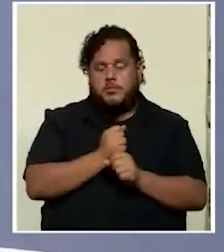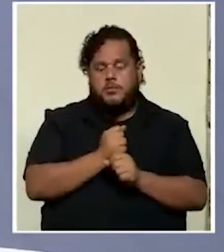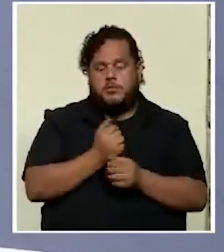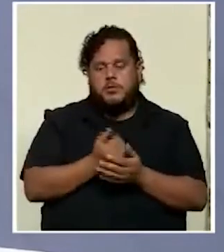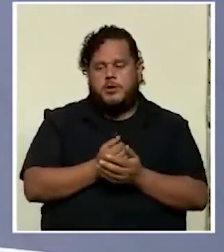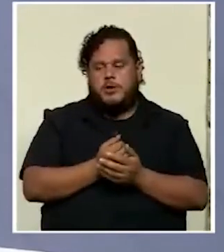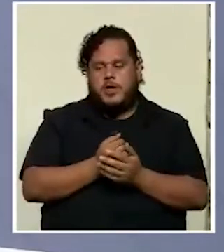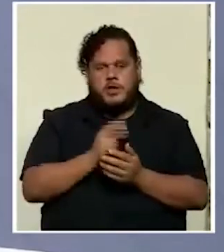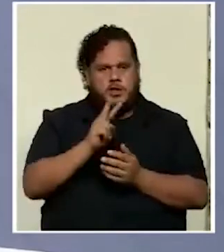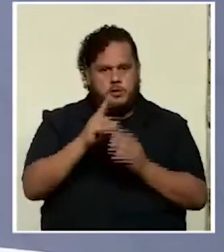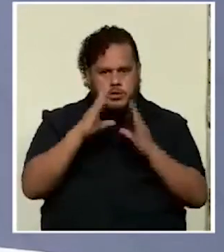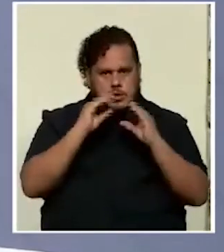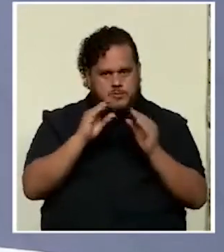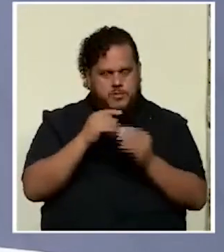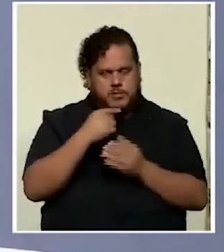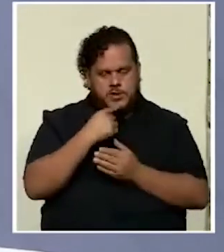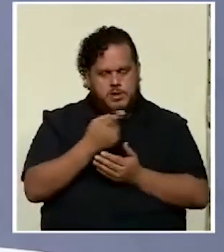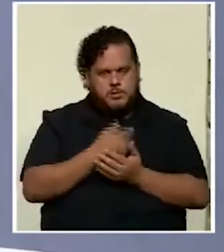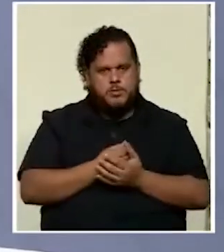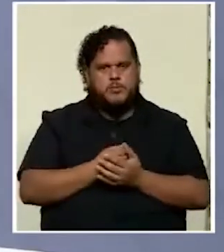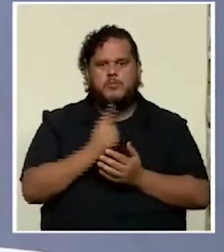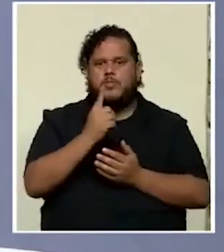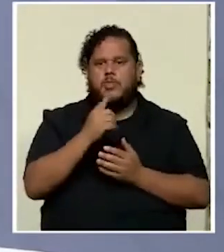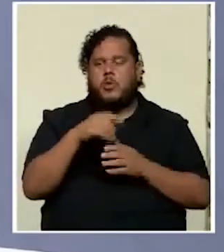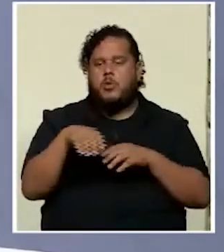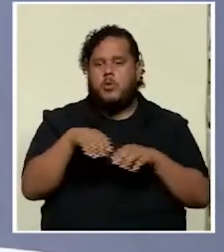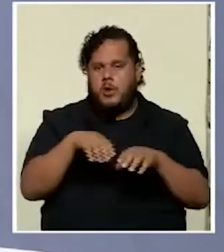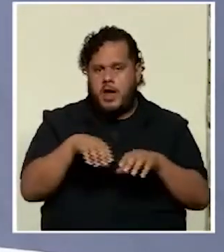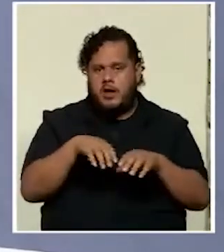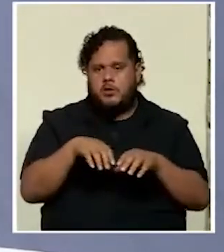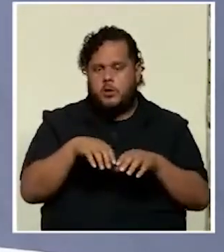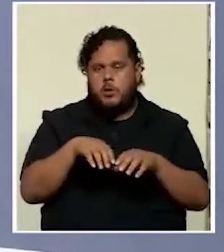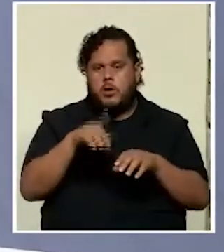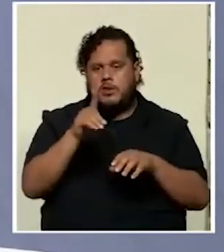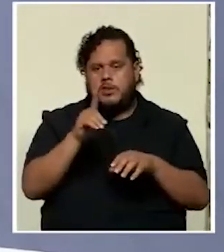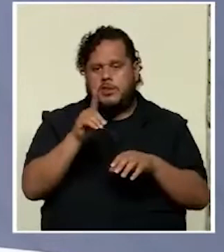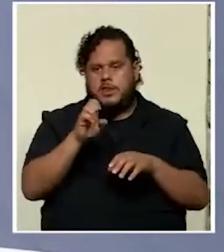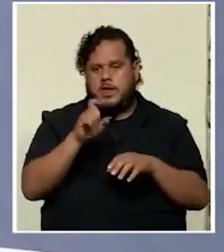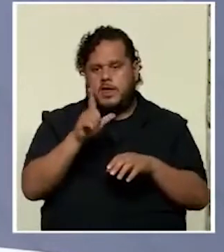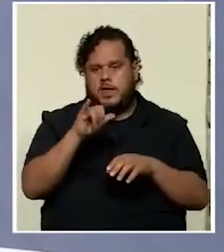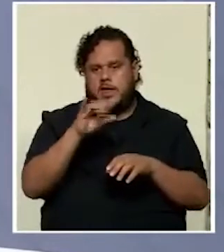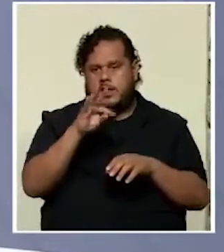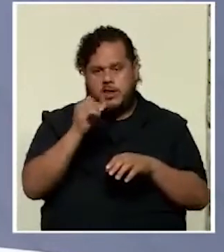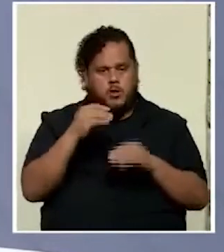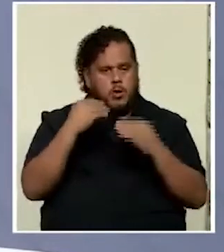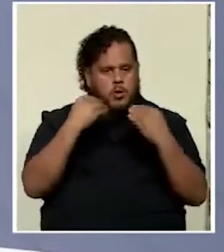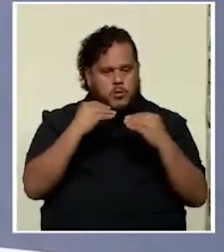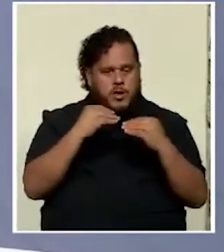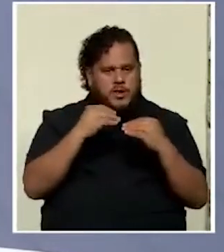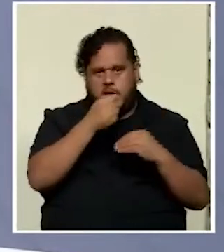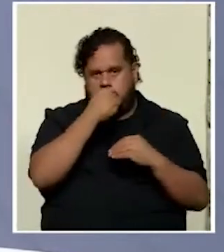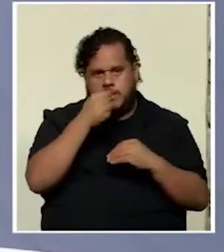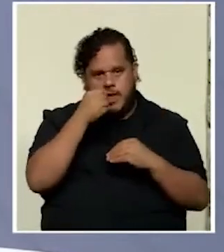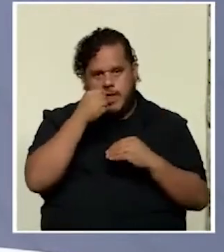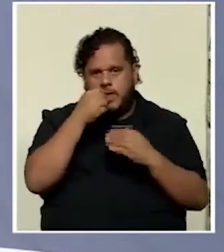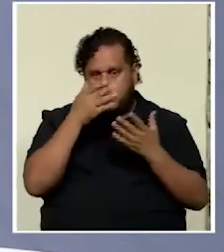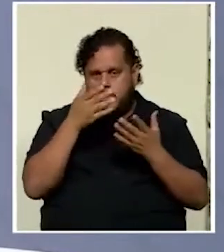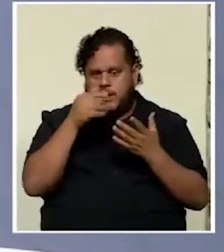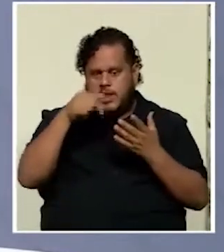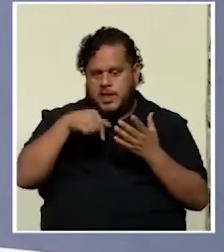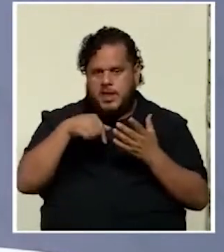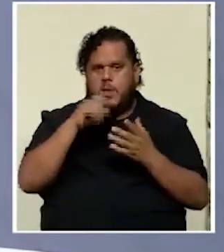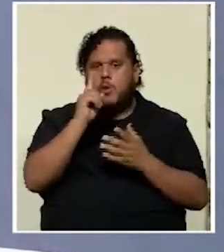dos informes decíamos que los actos delictivos o ventas de drogas en este país uno de cada cinco